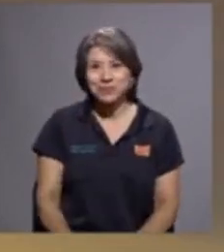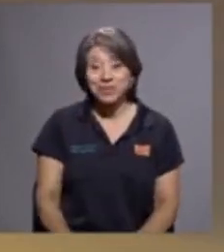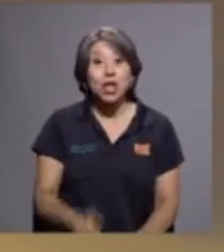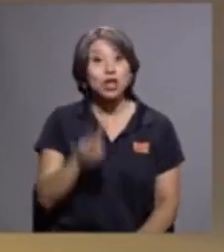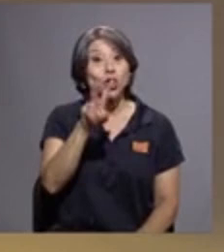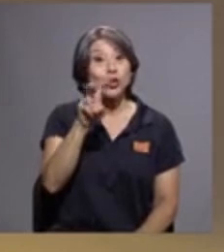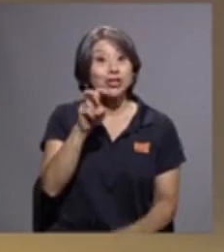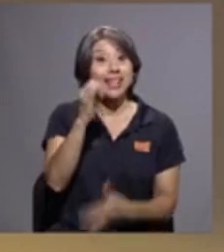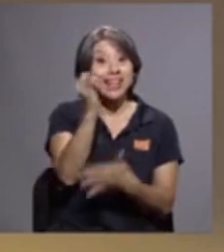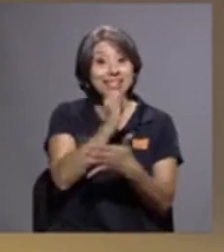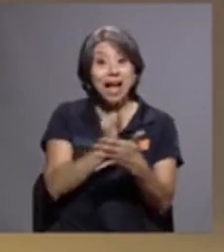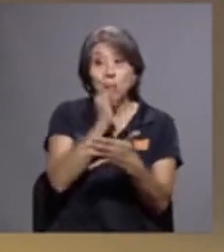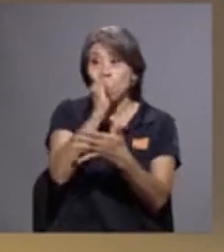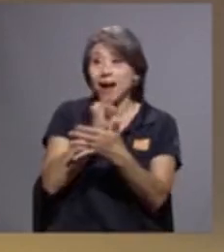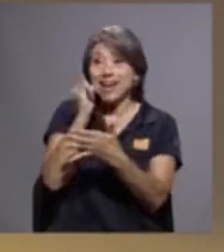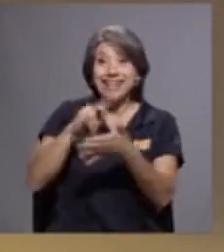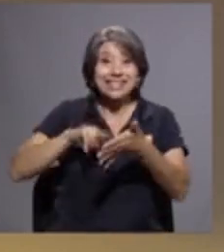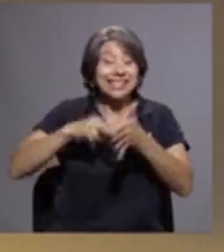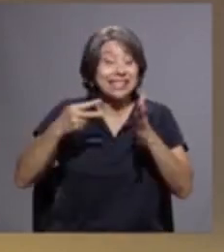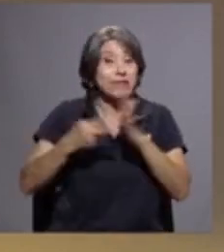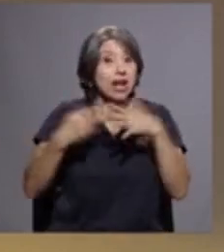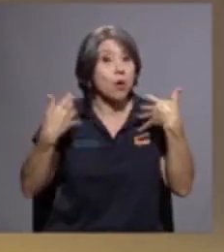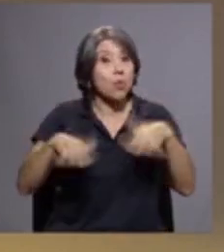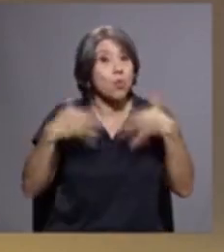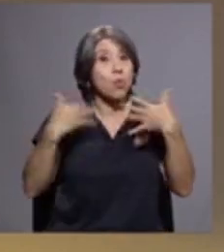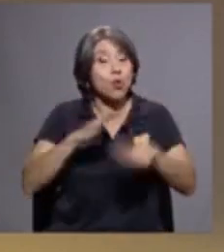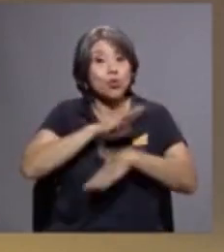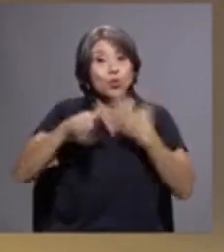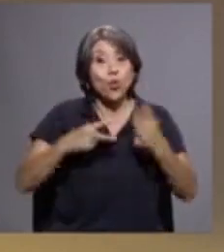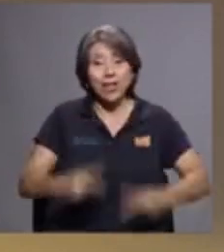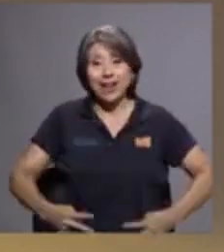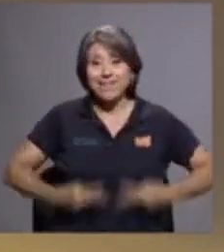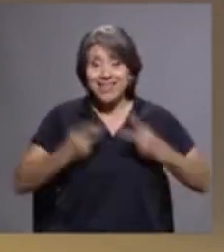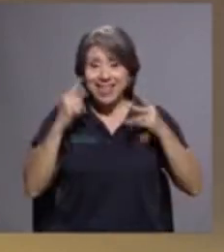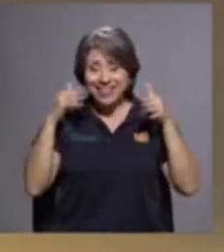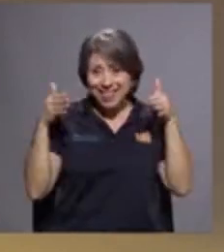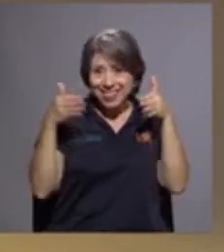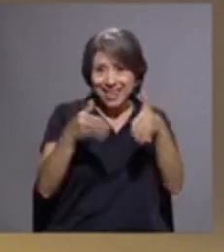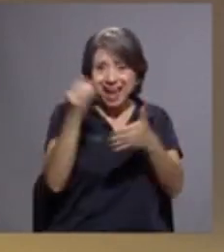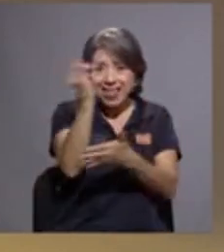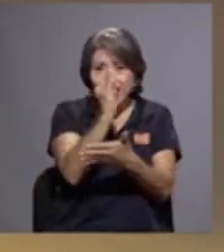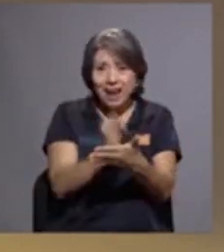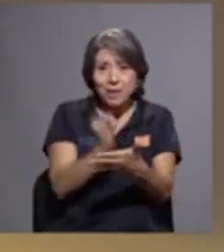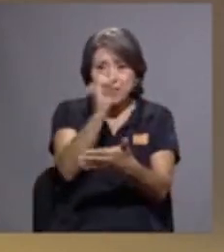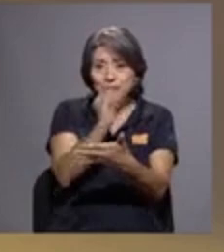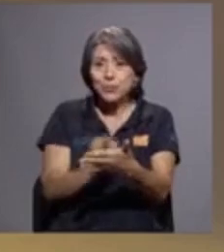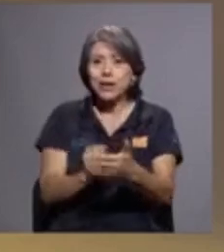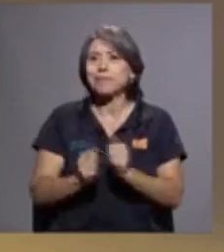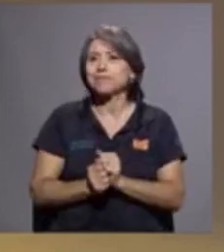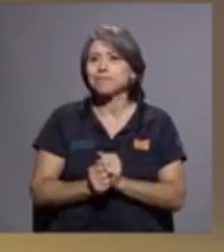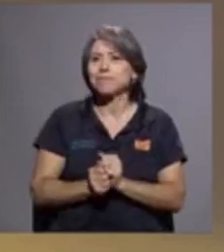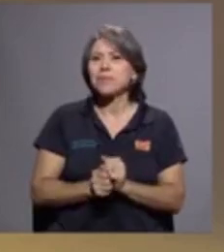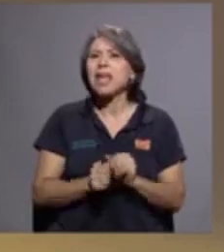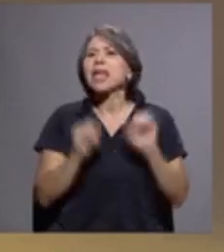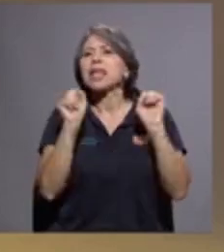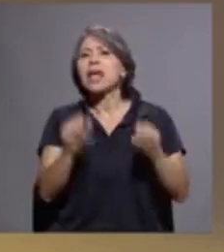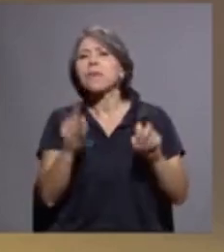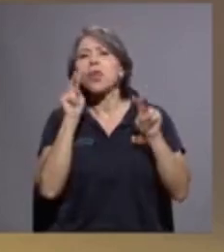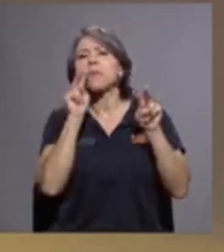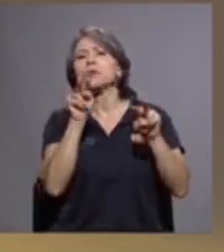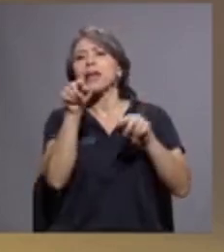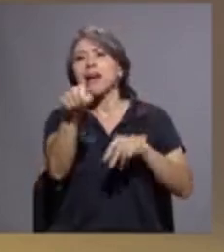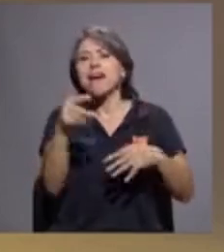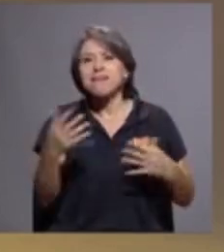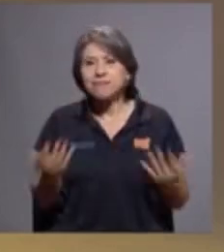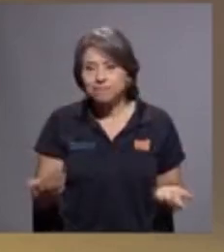200 acuarelas es toda una vida dedicada a la pintura. ¿qué podemos encontrar en esta muestra?